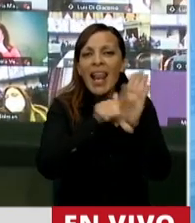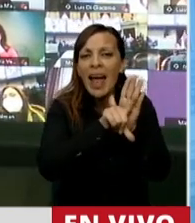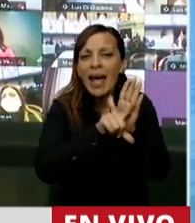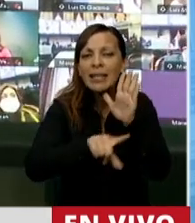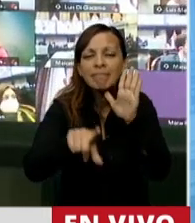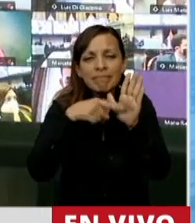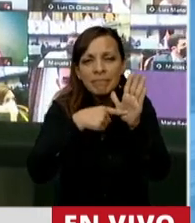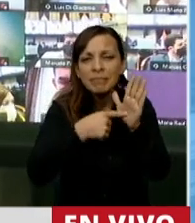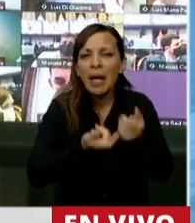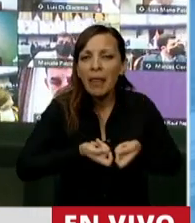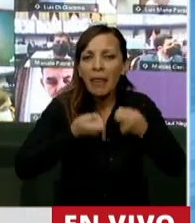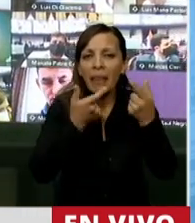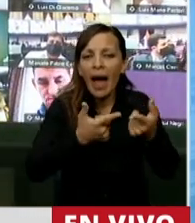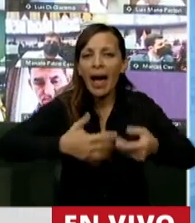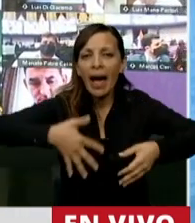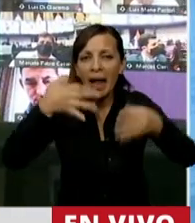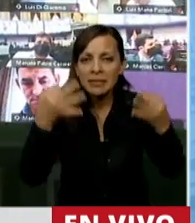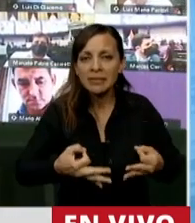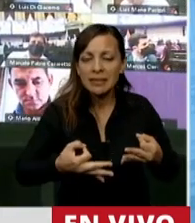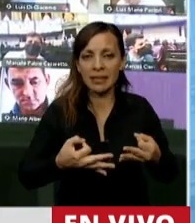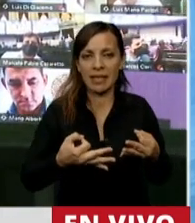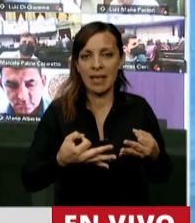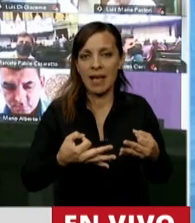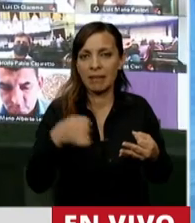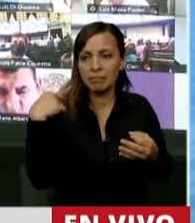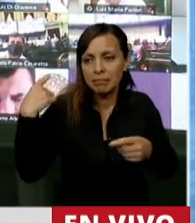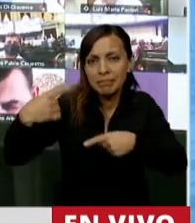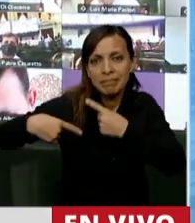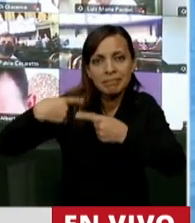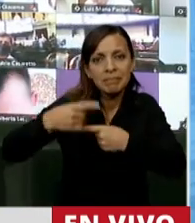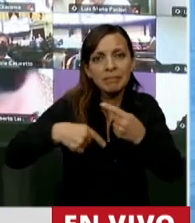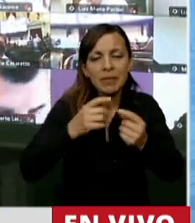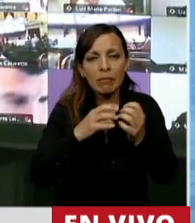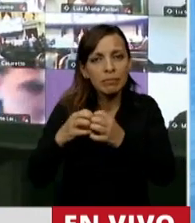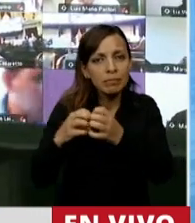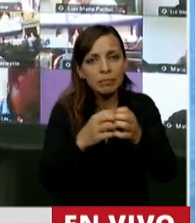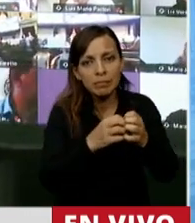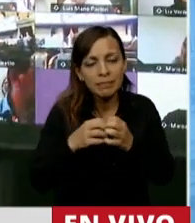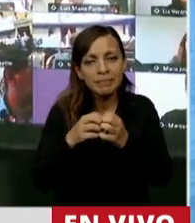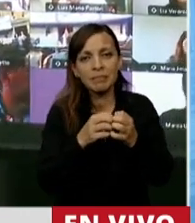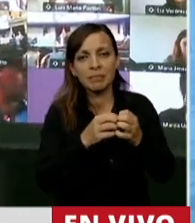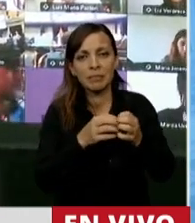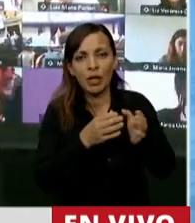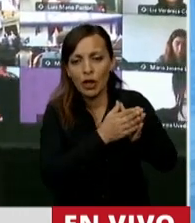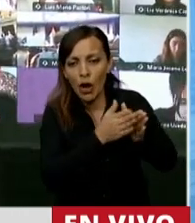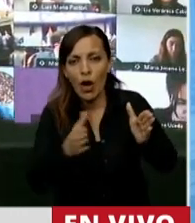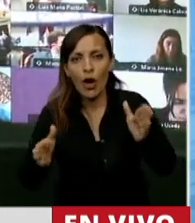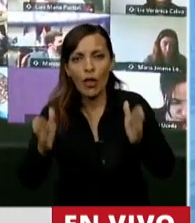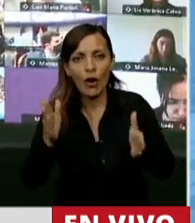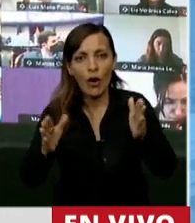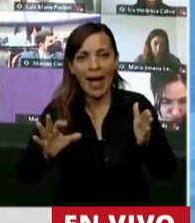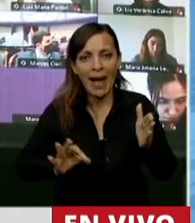garantizar todo lo que venimos hablando durante todo este año?